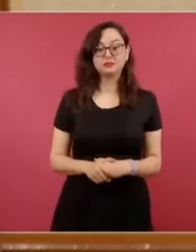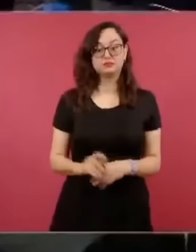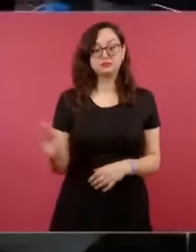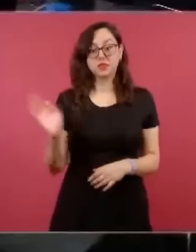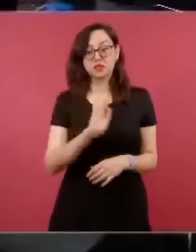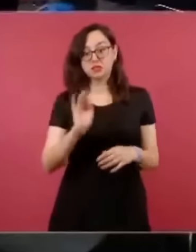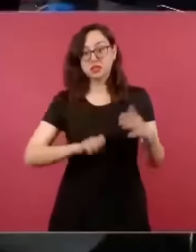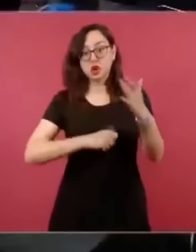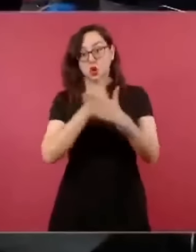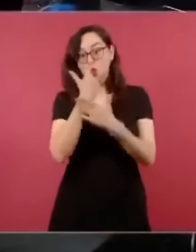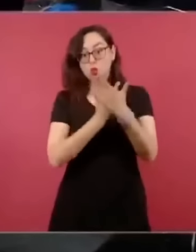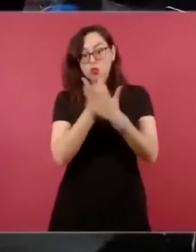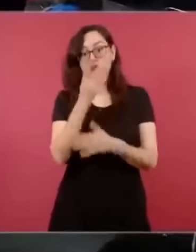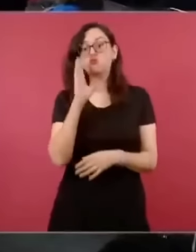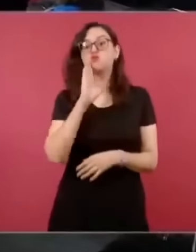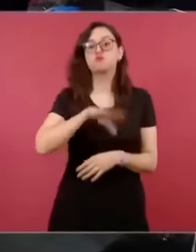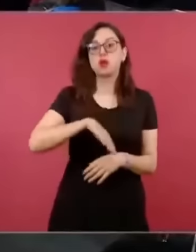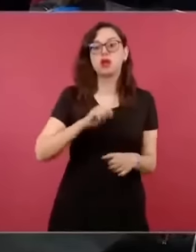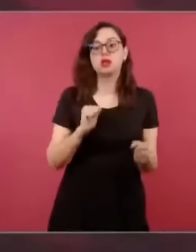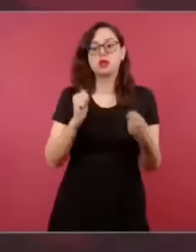se habló con ellos